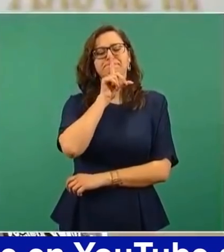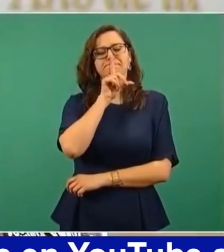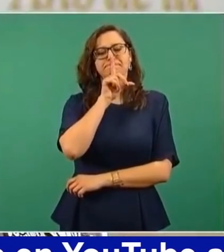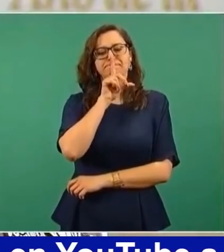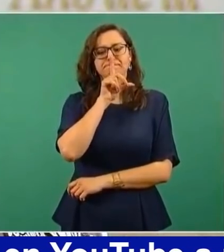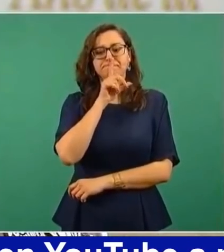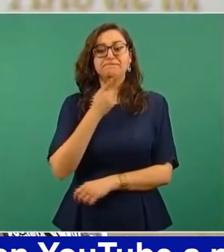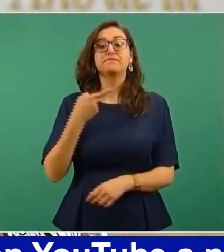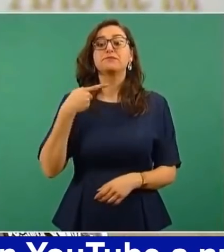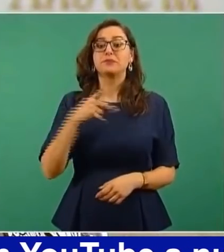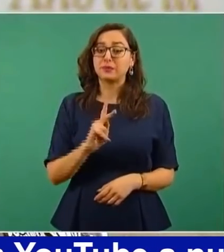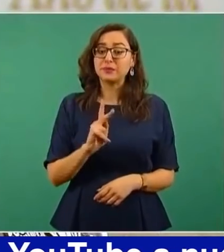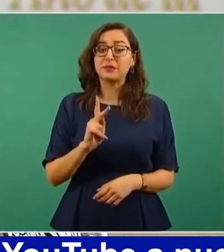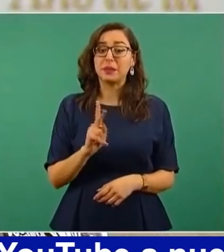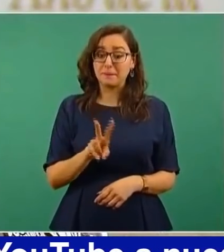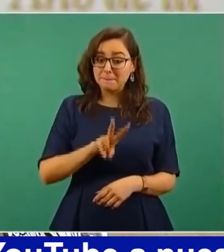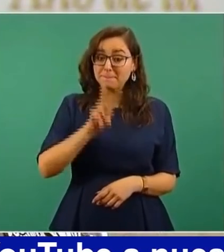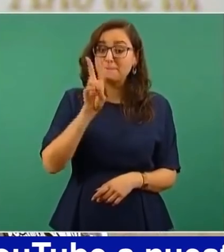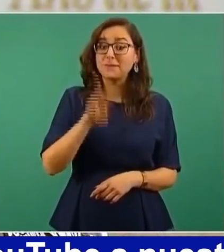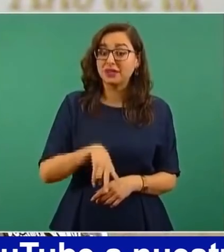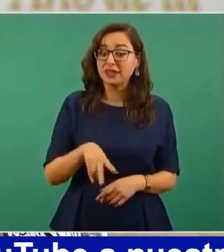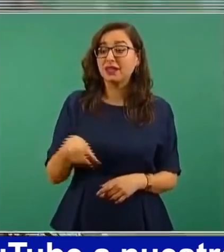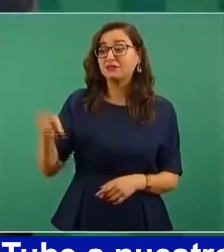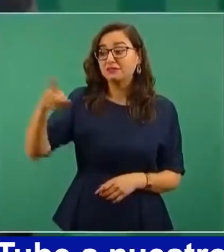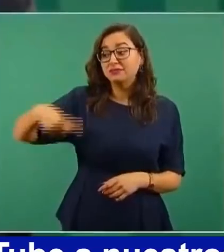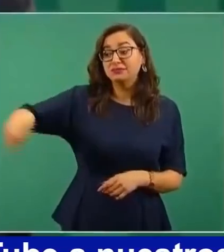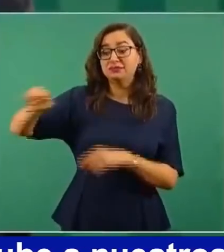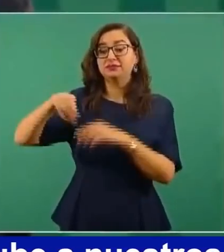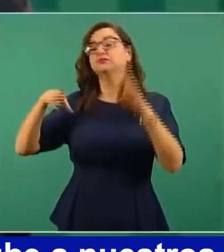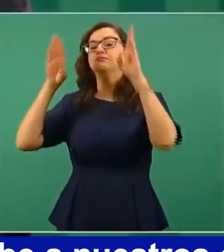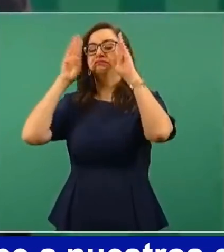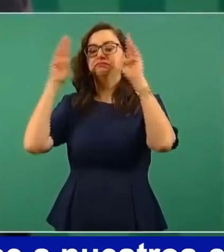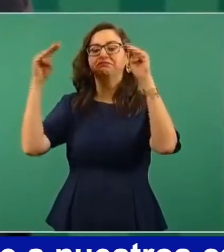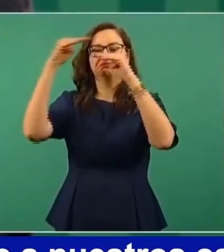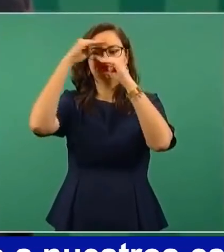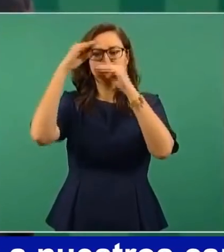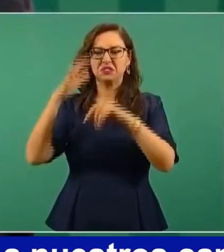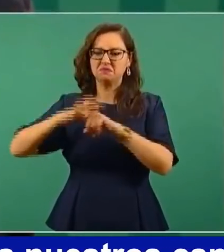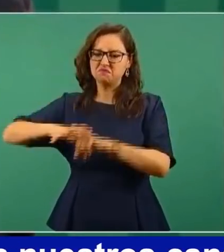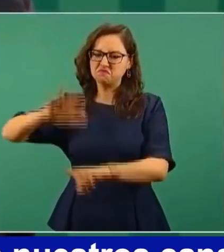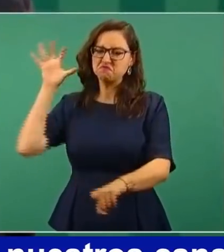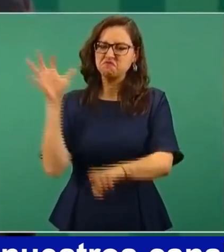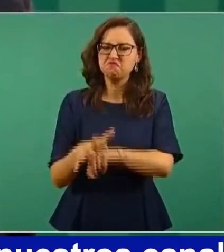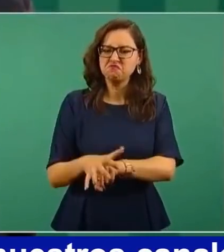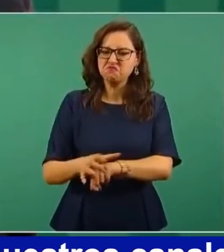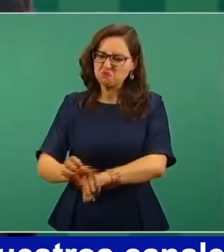son muy dados al uso de la fuerza. La mano dura.